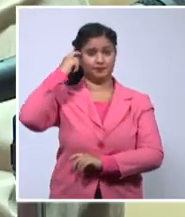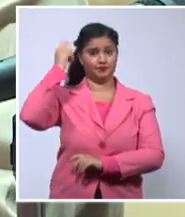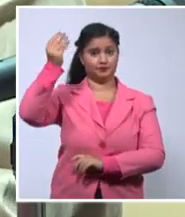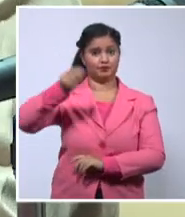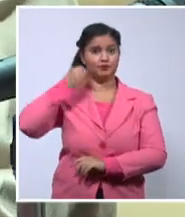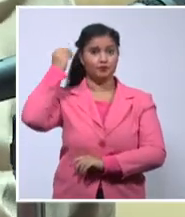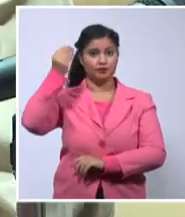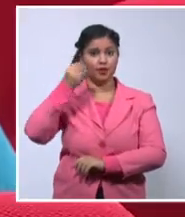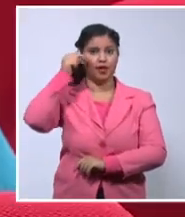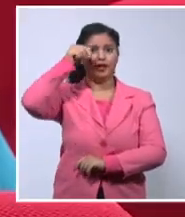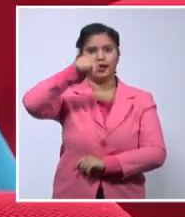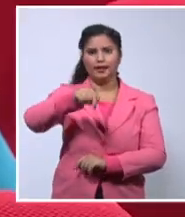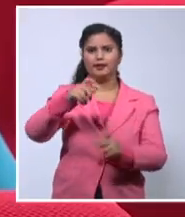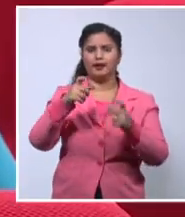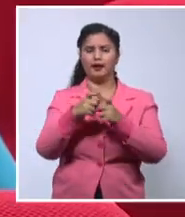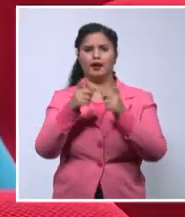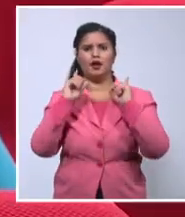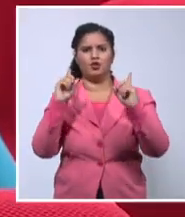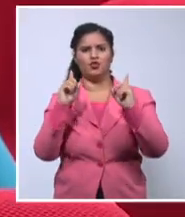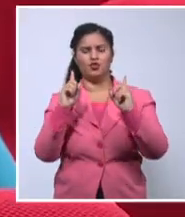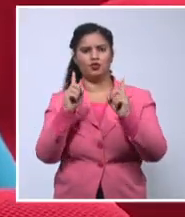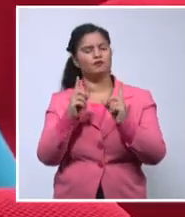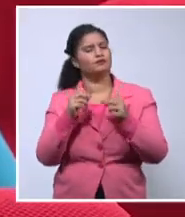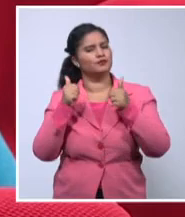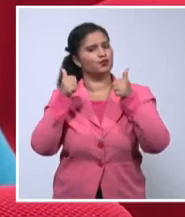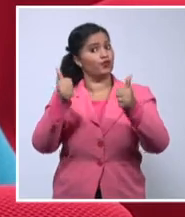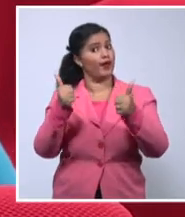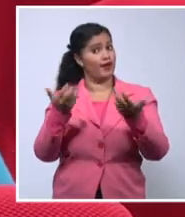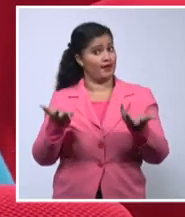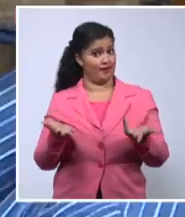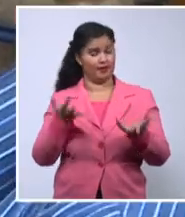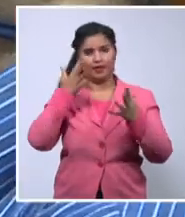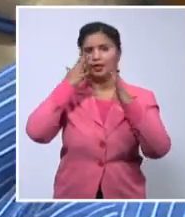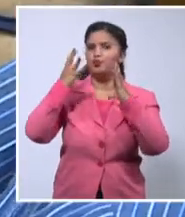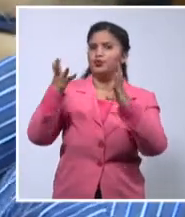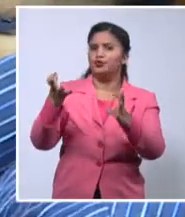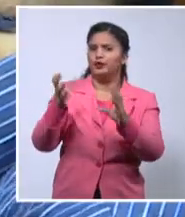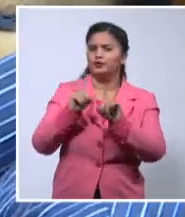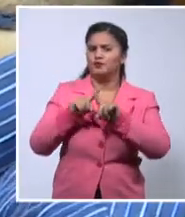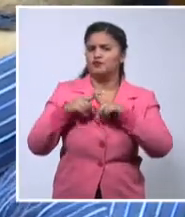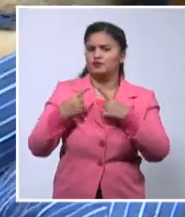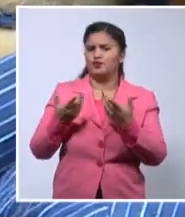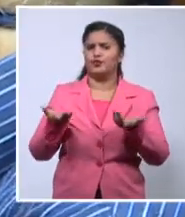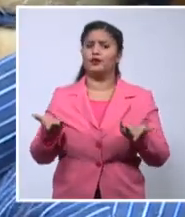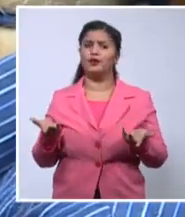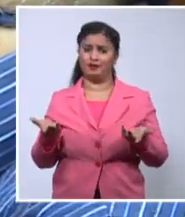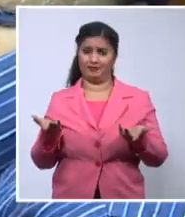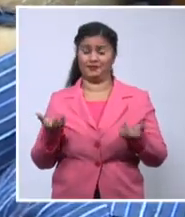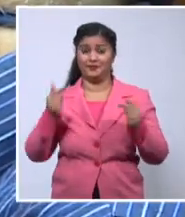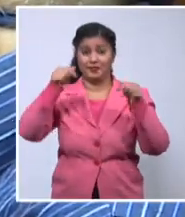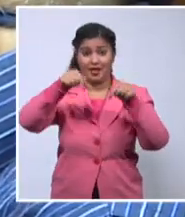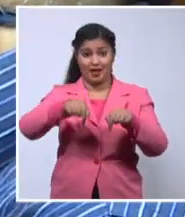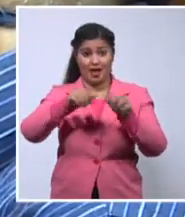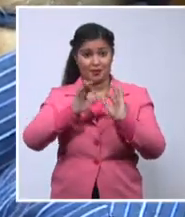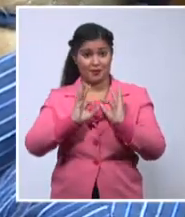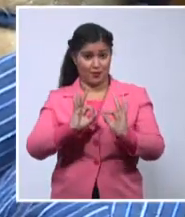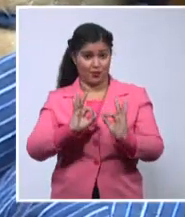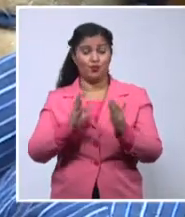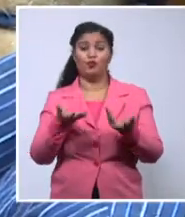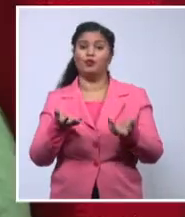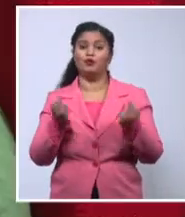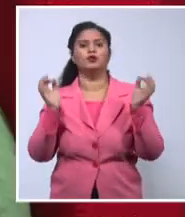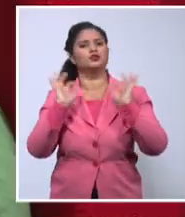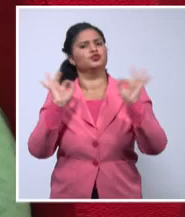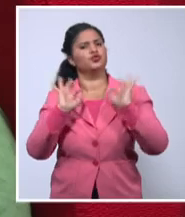esta ha sido una reunión muy valiosa, de una extraordinaria fertilidad, porque aquí, aun cuando